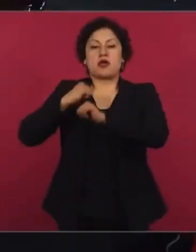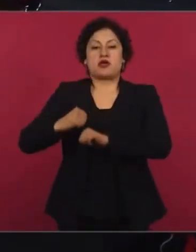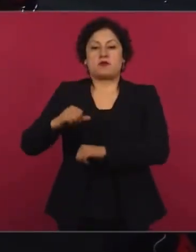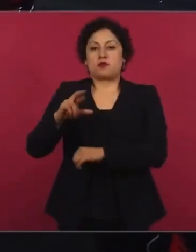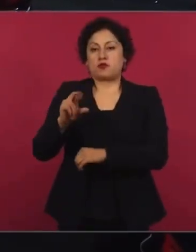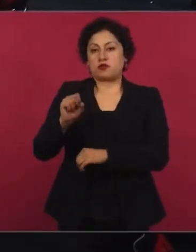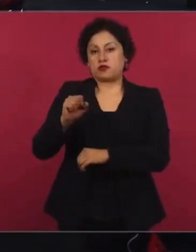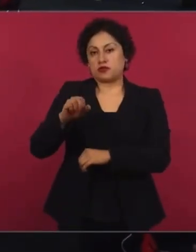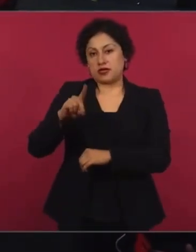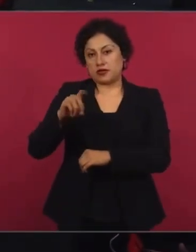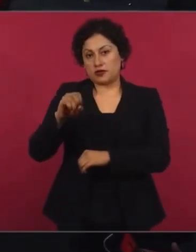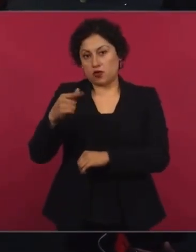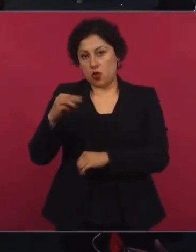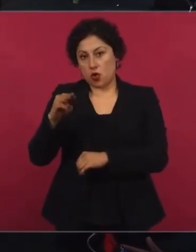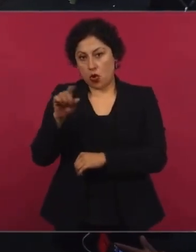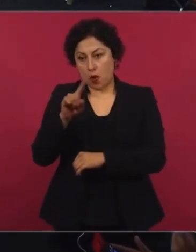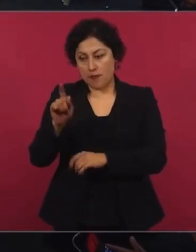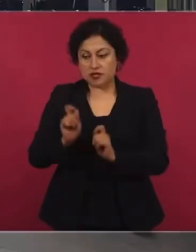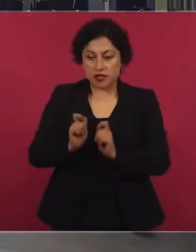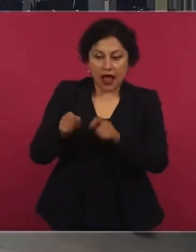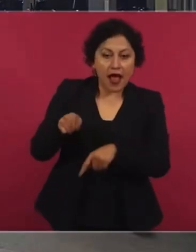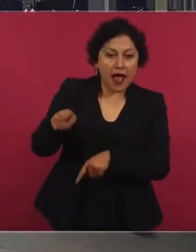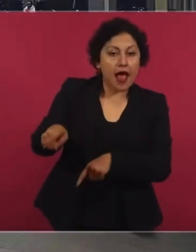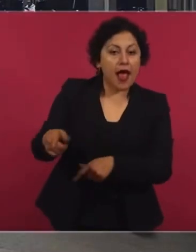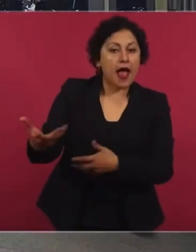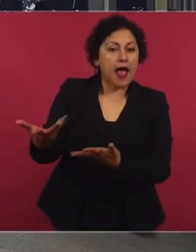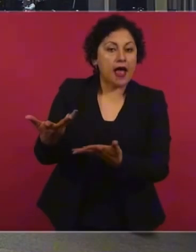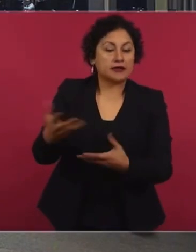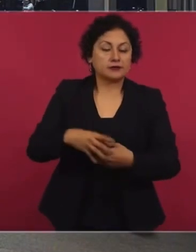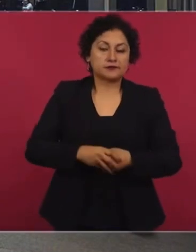Piedra, quisiera preguntarle, bueno,